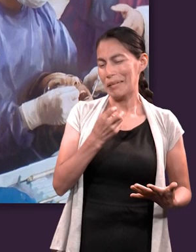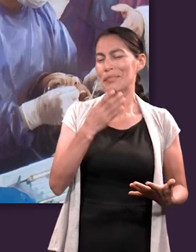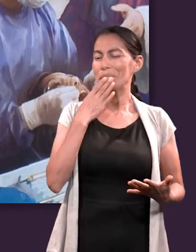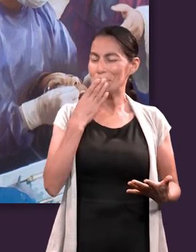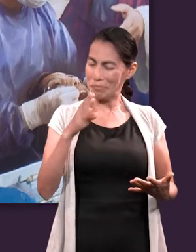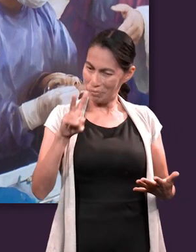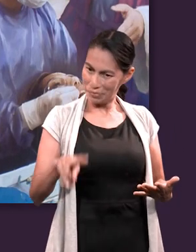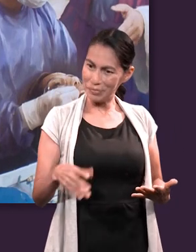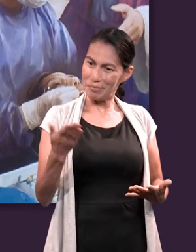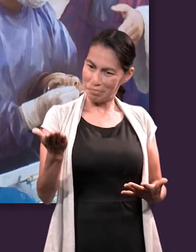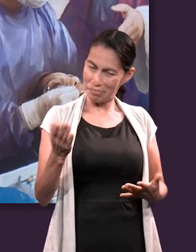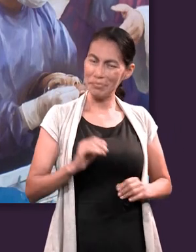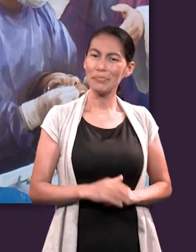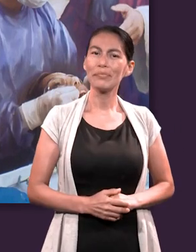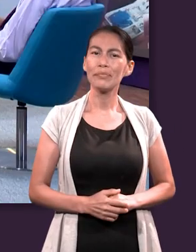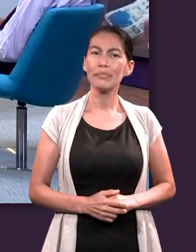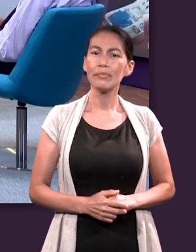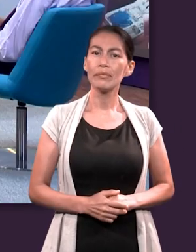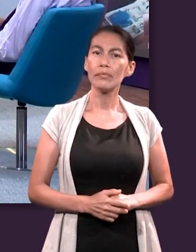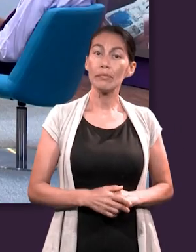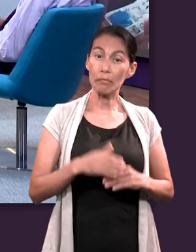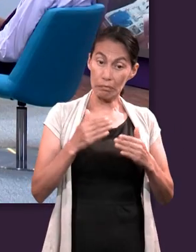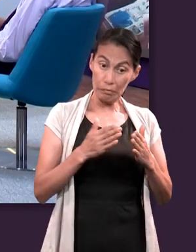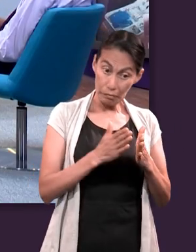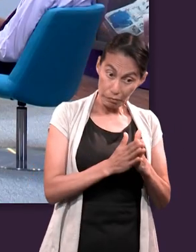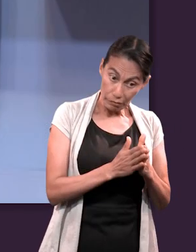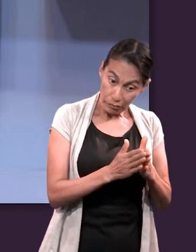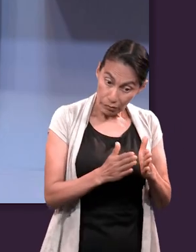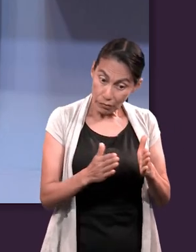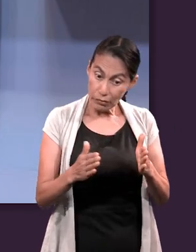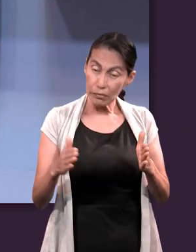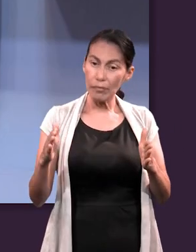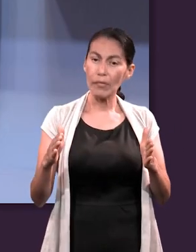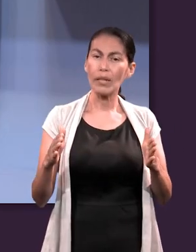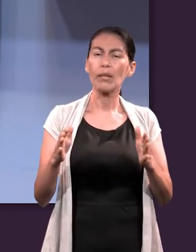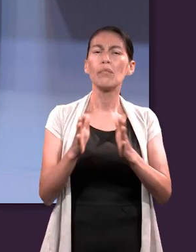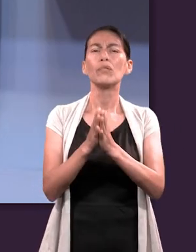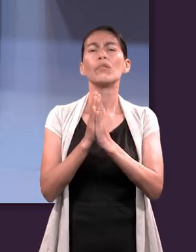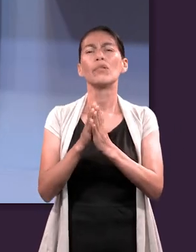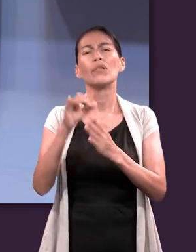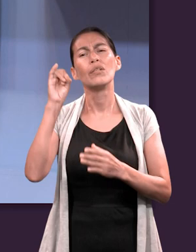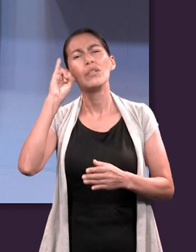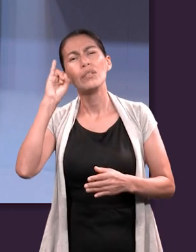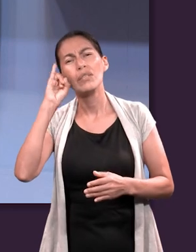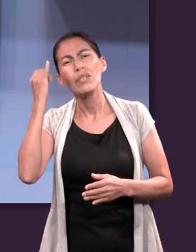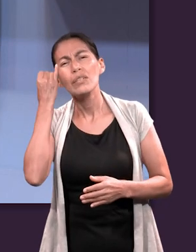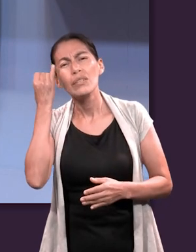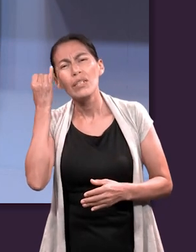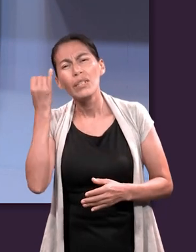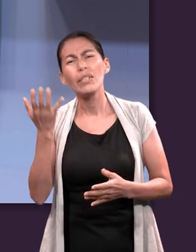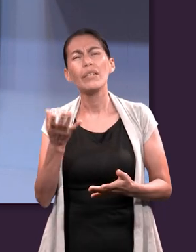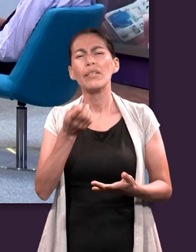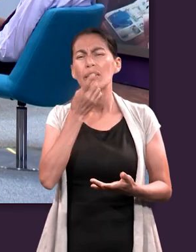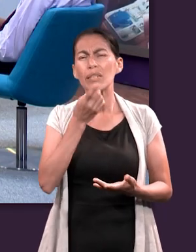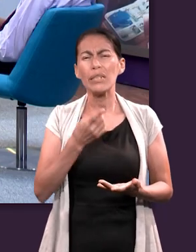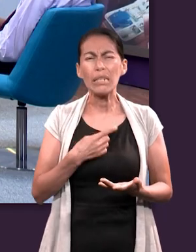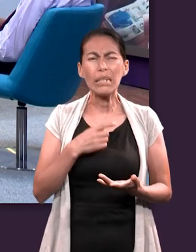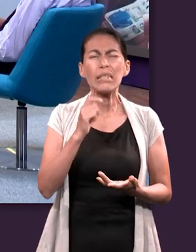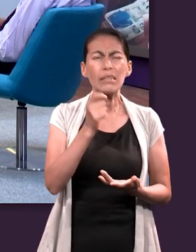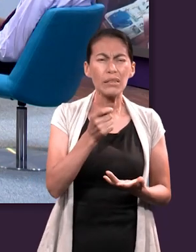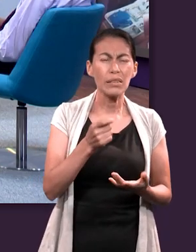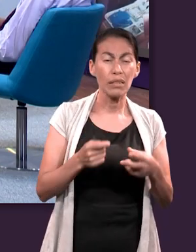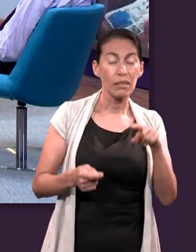esta otra verdad. Y a partir de eso, Isaí, ¿nos puedes explicar un poco más en qué consistió la